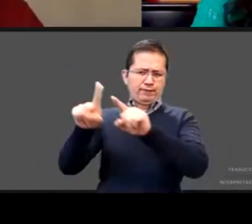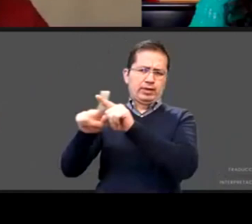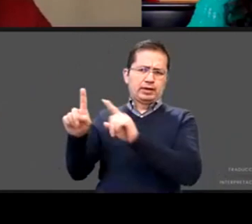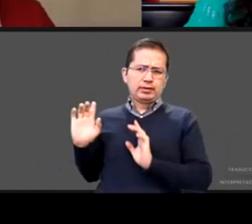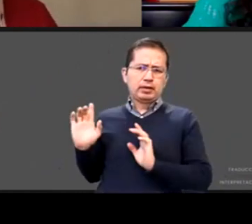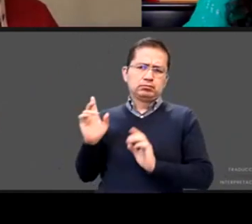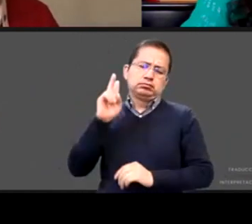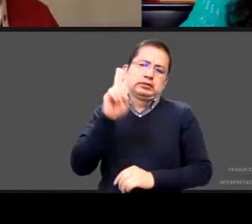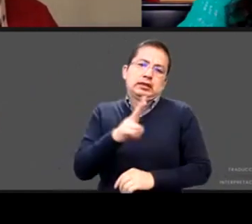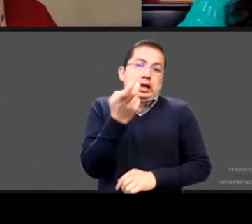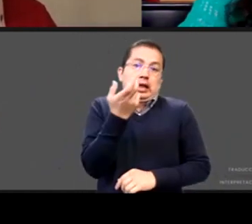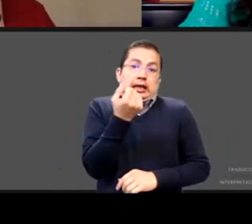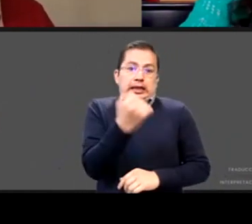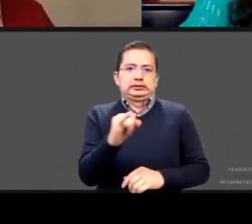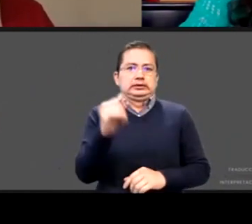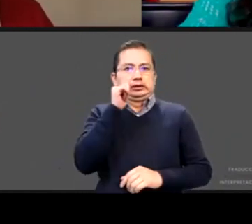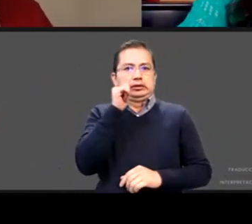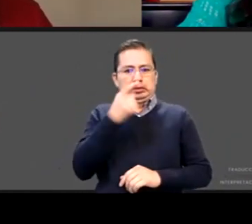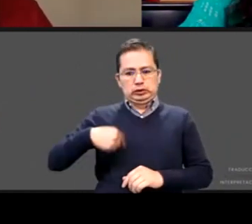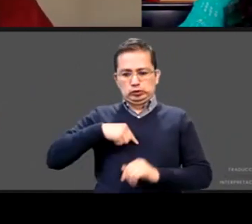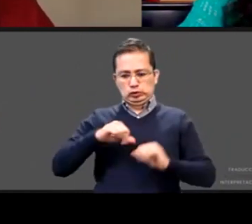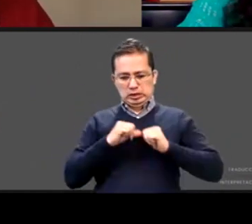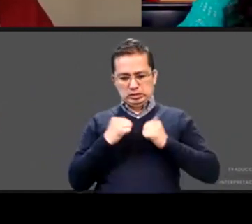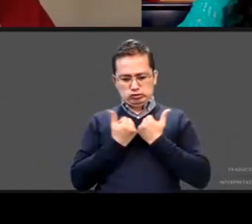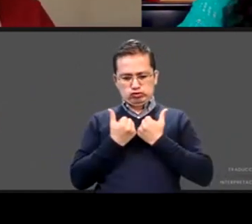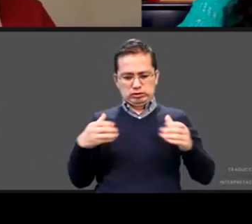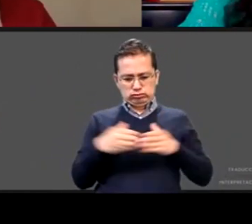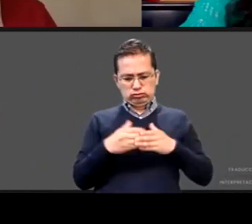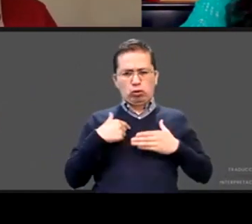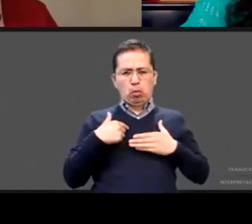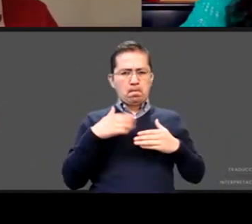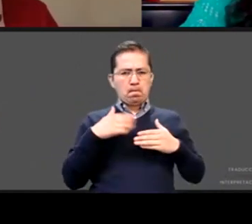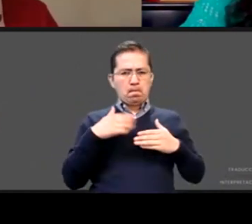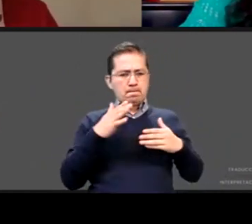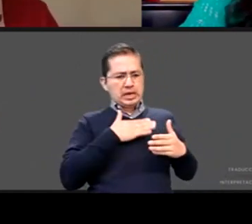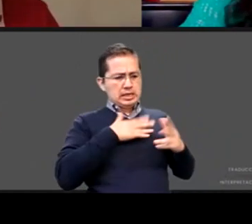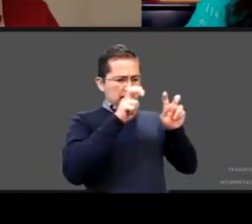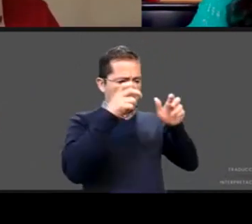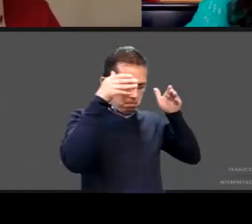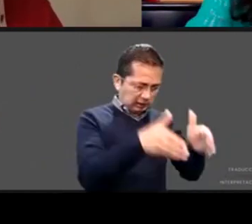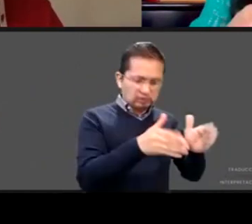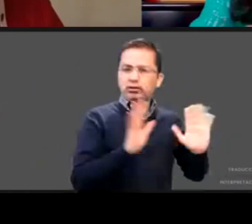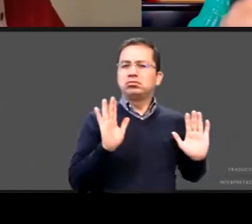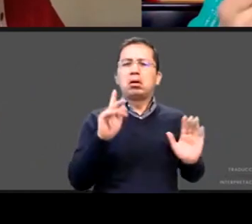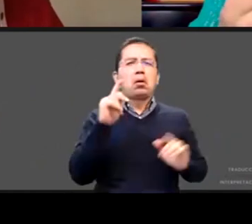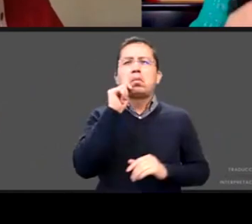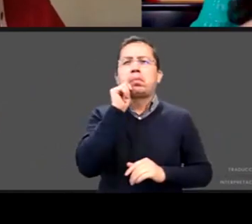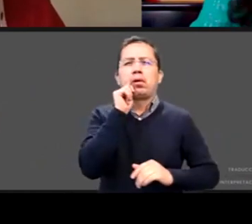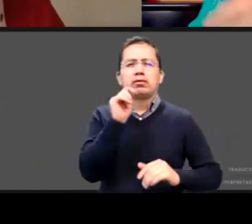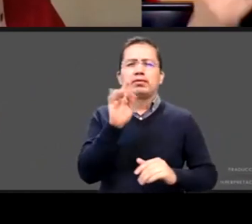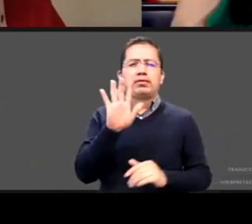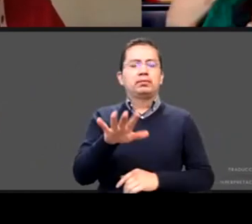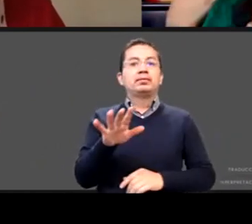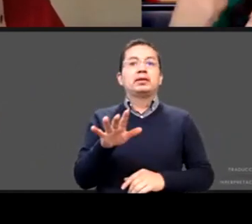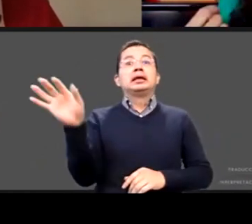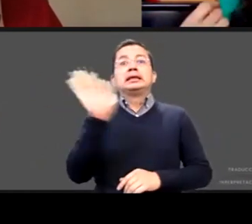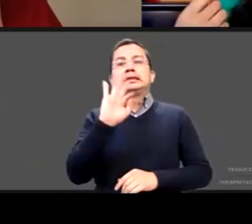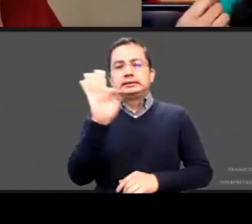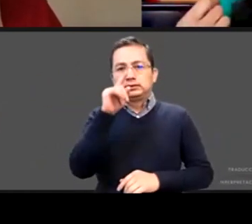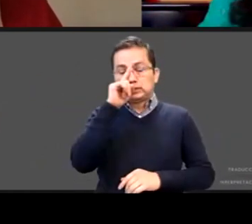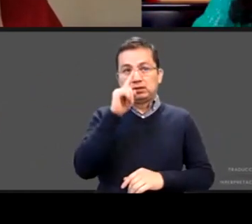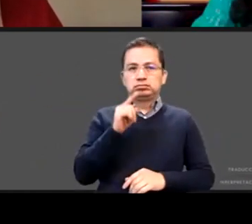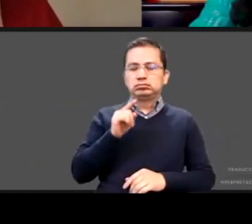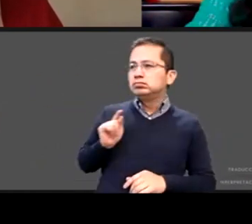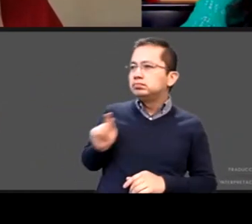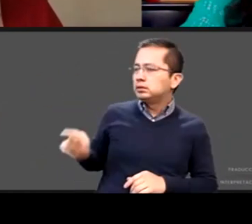lo que hacemos las organizaciones de la sociedad civil si identifican que la causa de sus causas puede